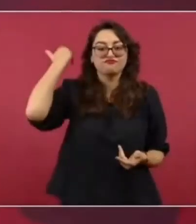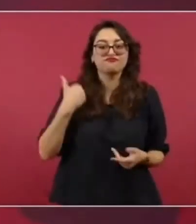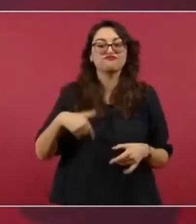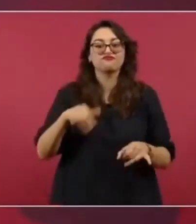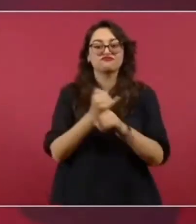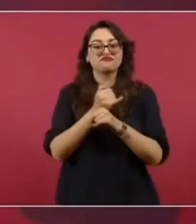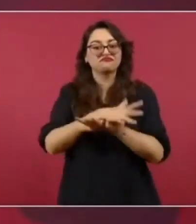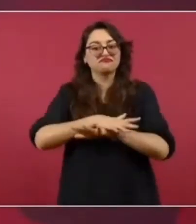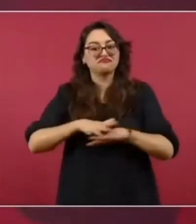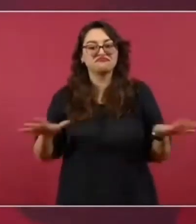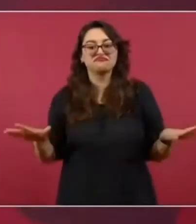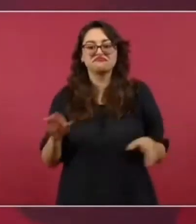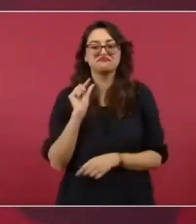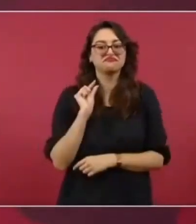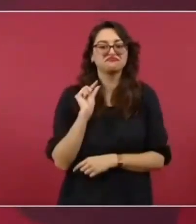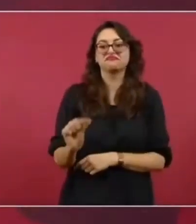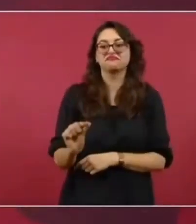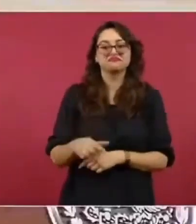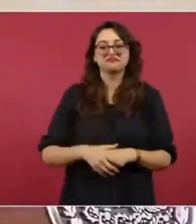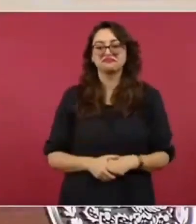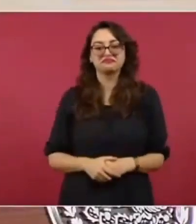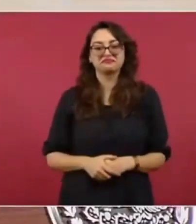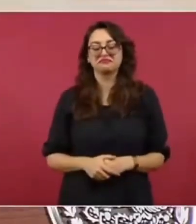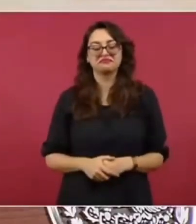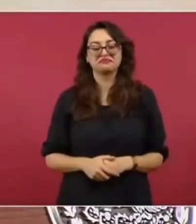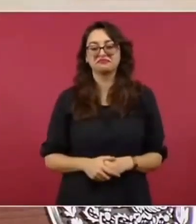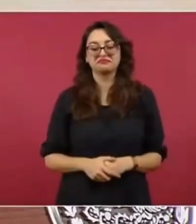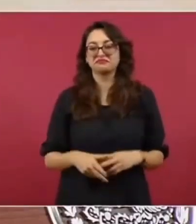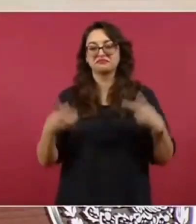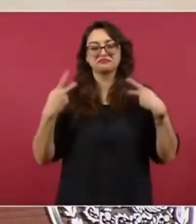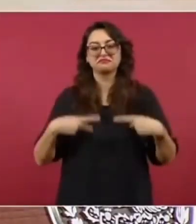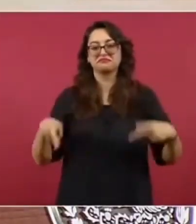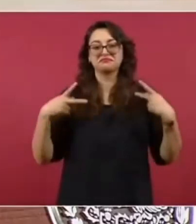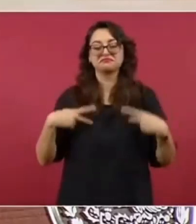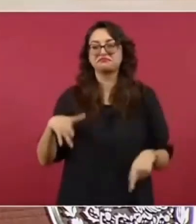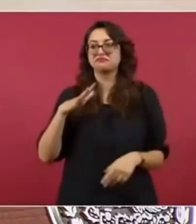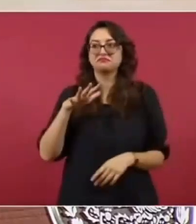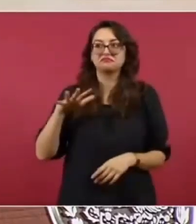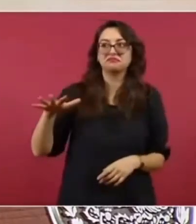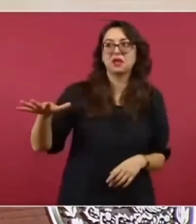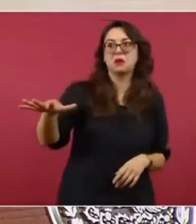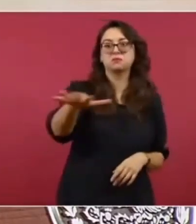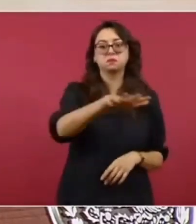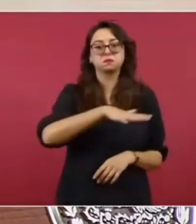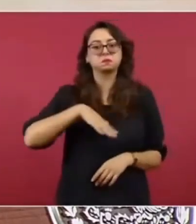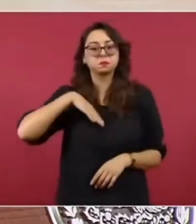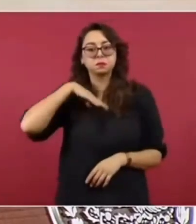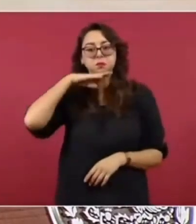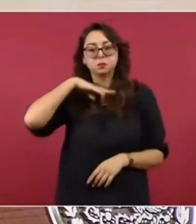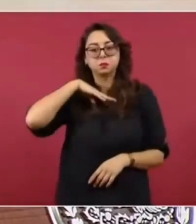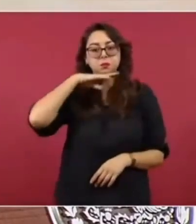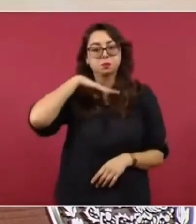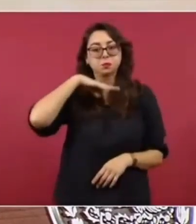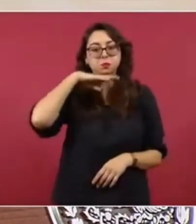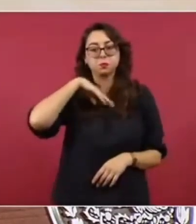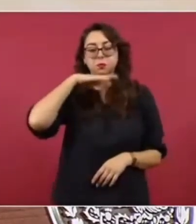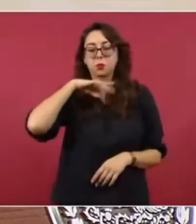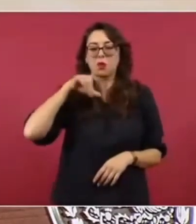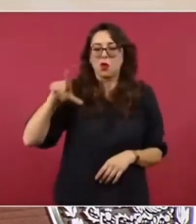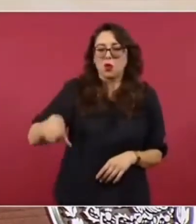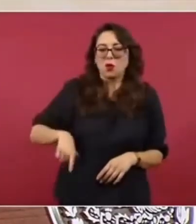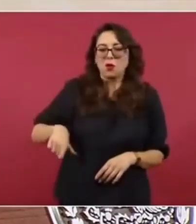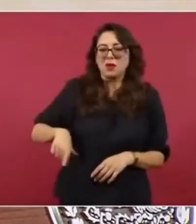si le preguntamos a la gente todos